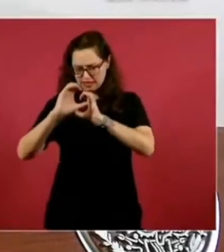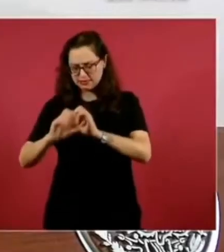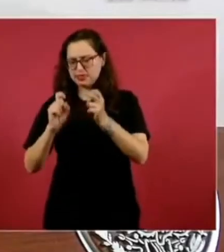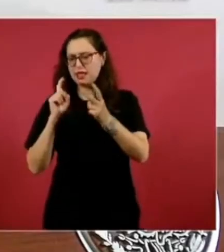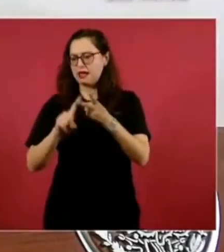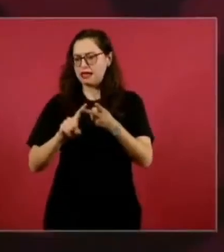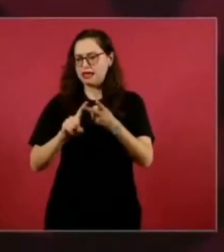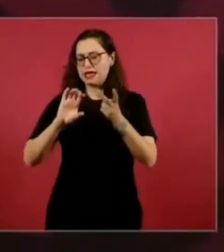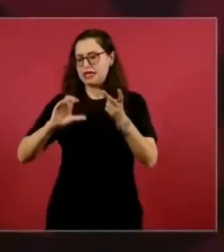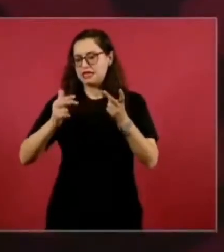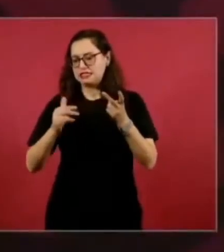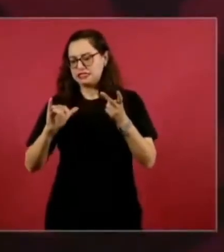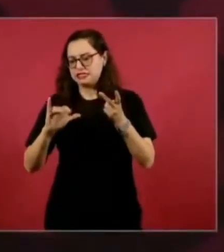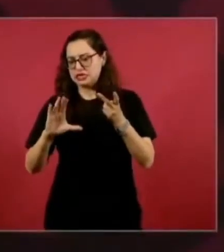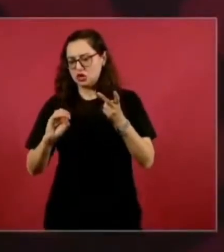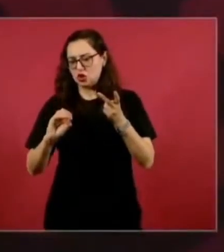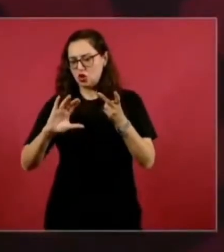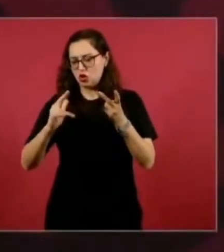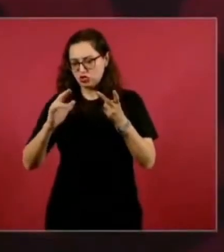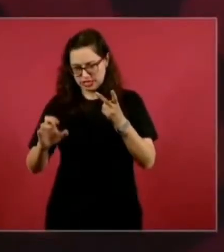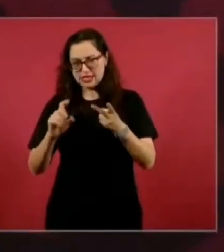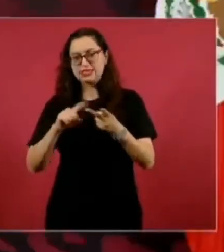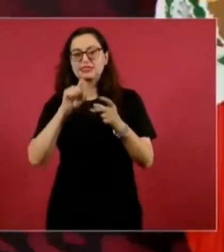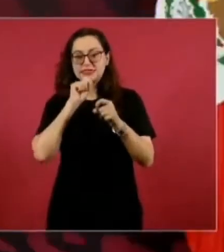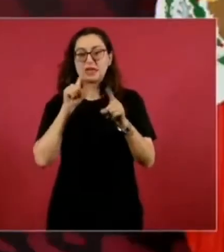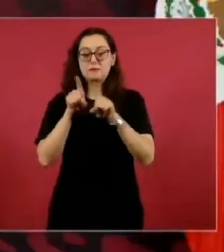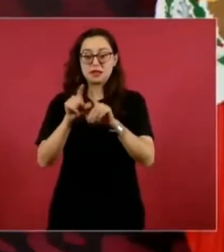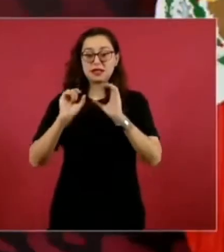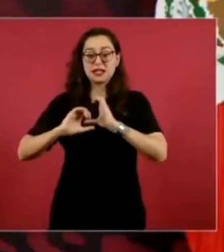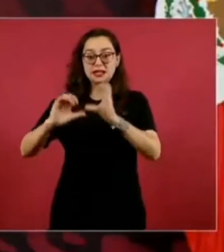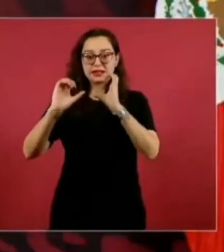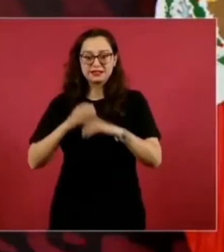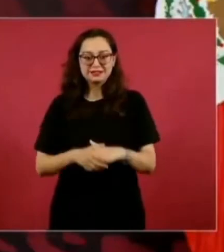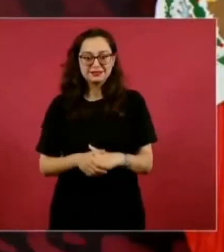Esa es de Tuntum, quien es…